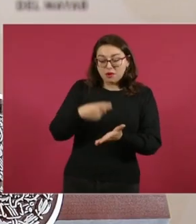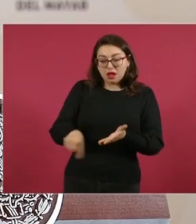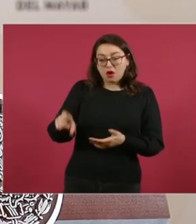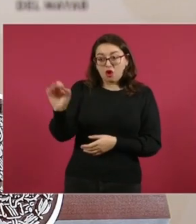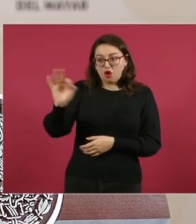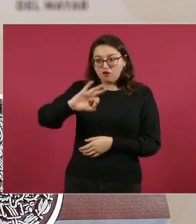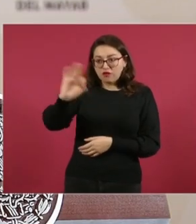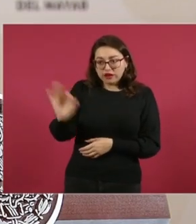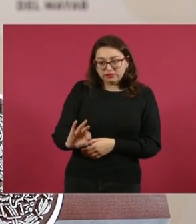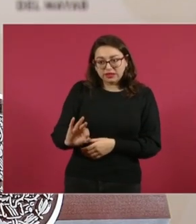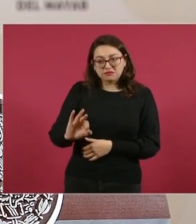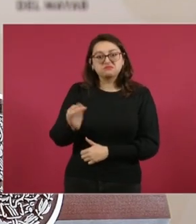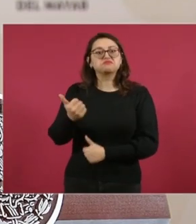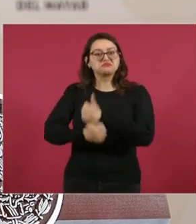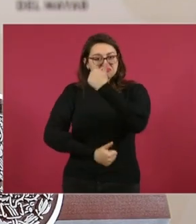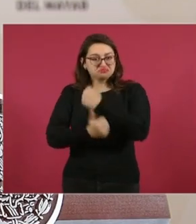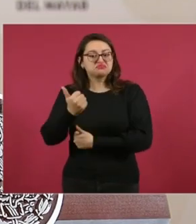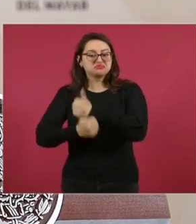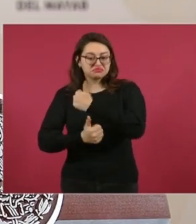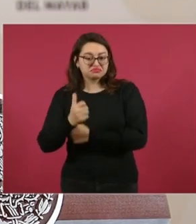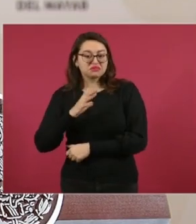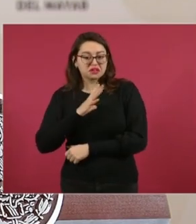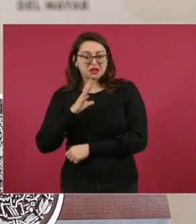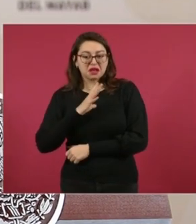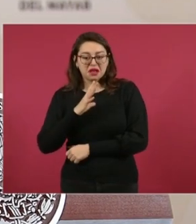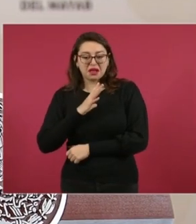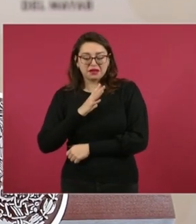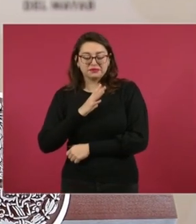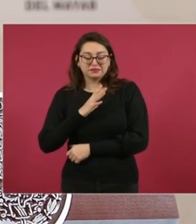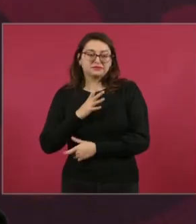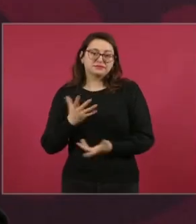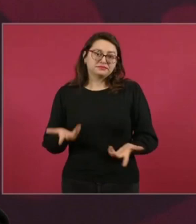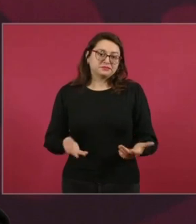a los que pagan los servicios.